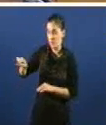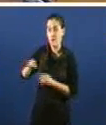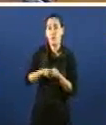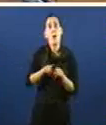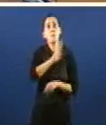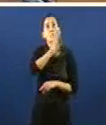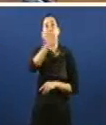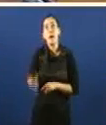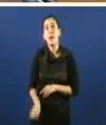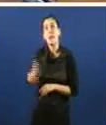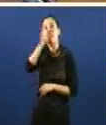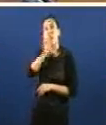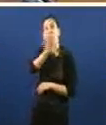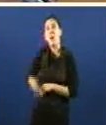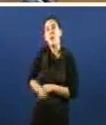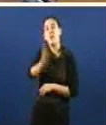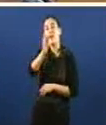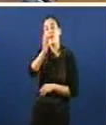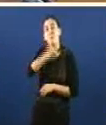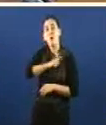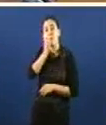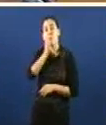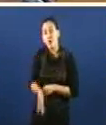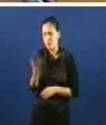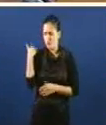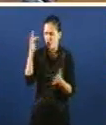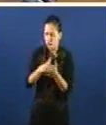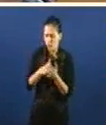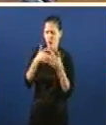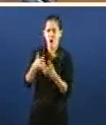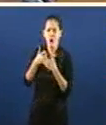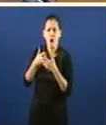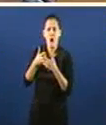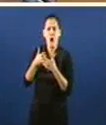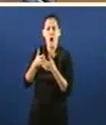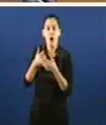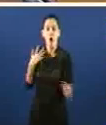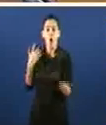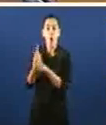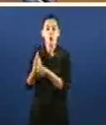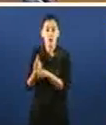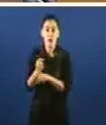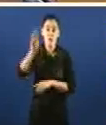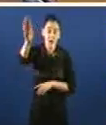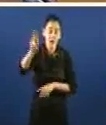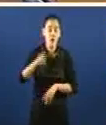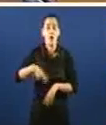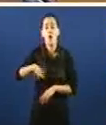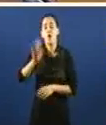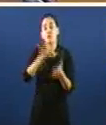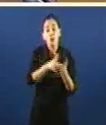A mí xa me contaron de pequena Veño dunha familia que loitou contra o franquismo Que no franquismo había o Poli Bo e o